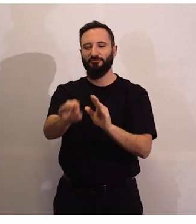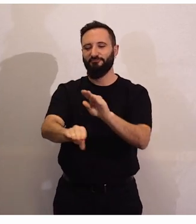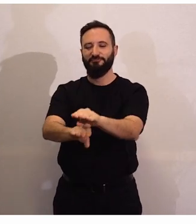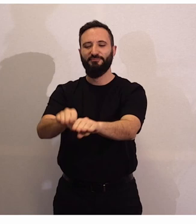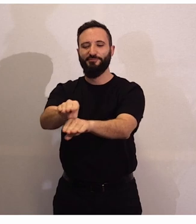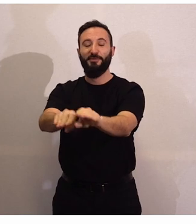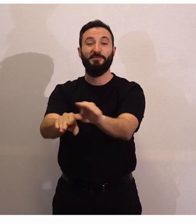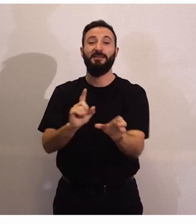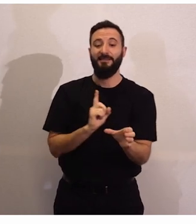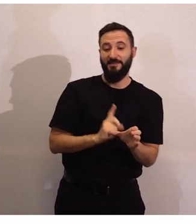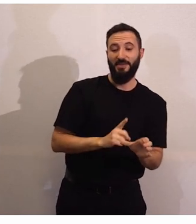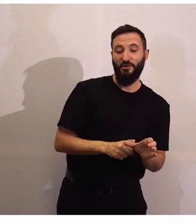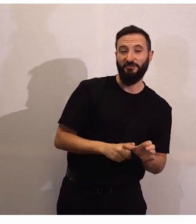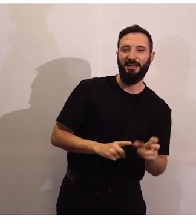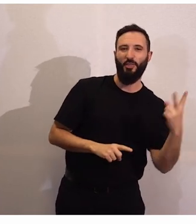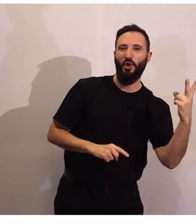Y discoteca, dos.